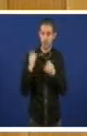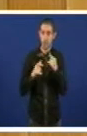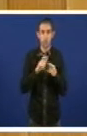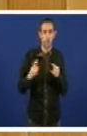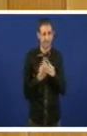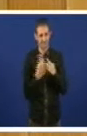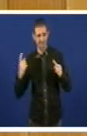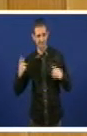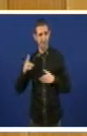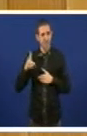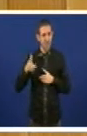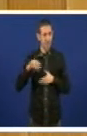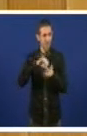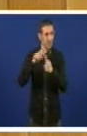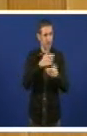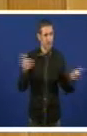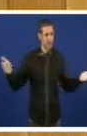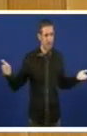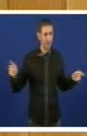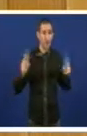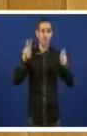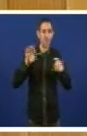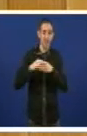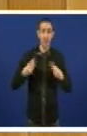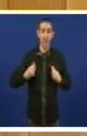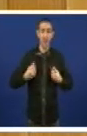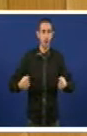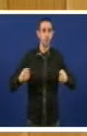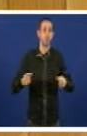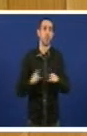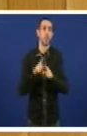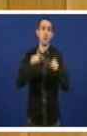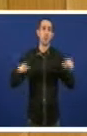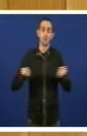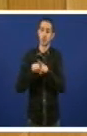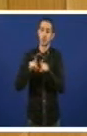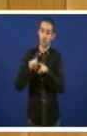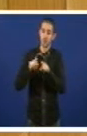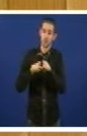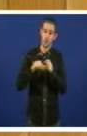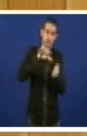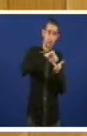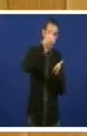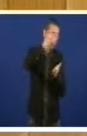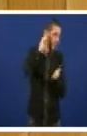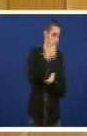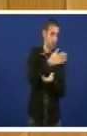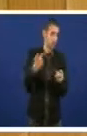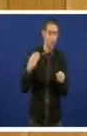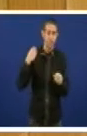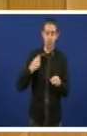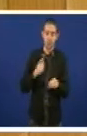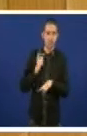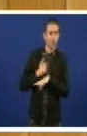dereitos de cidadanía referidos a saúde personas que teñen como cidadáns, como cidadás, as mesmas obrigas